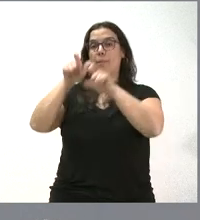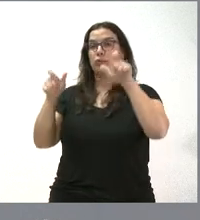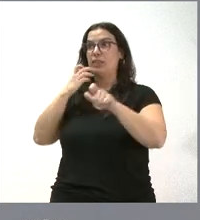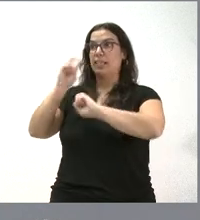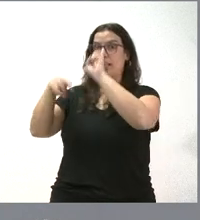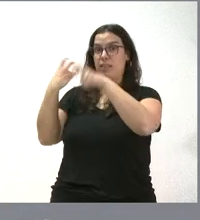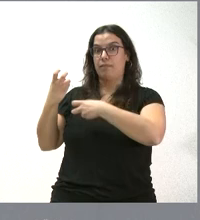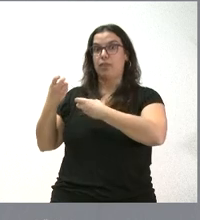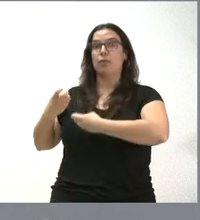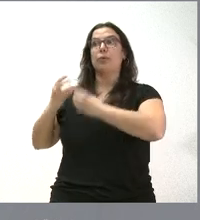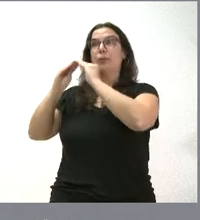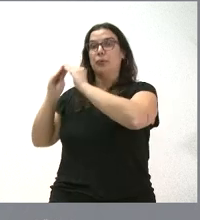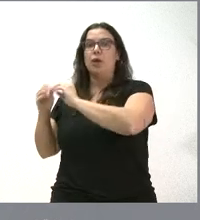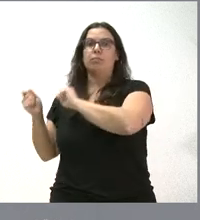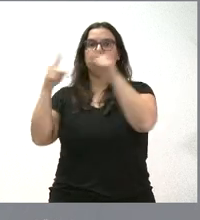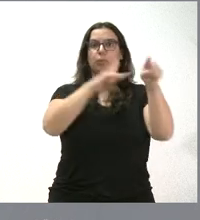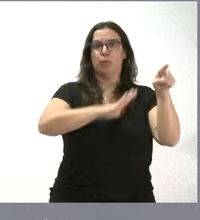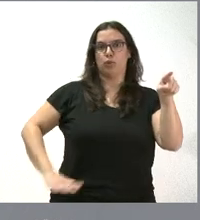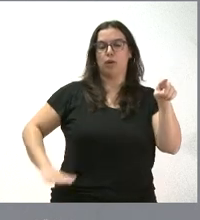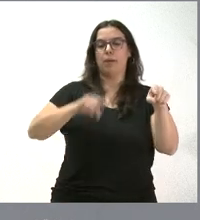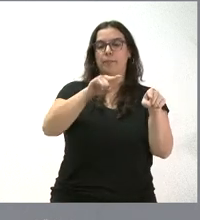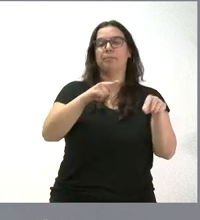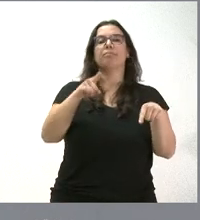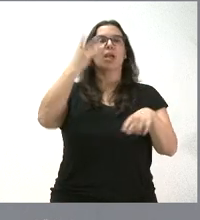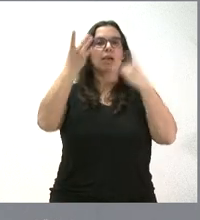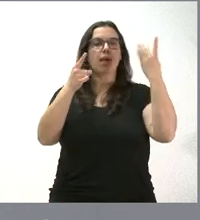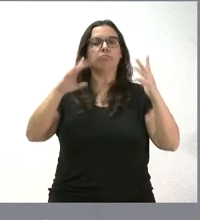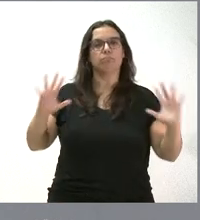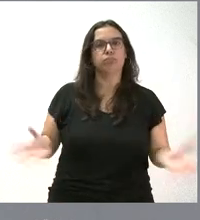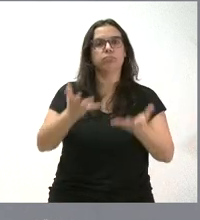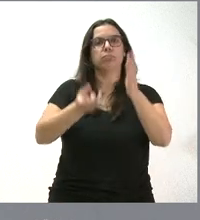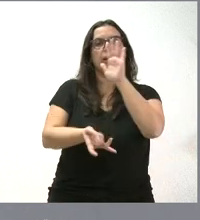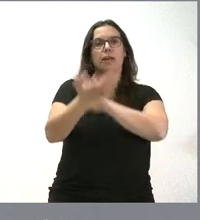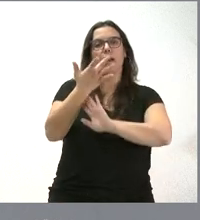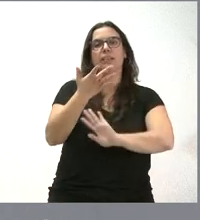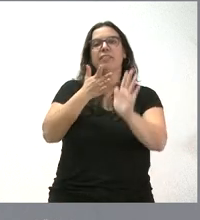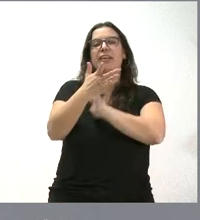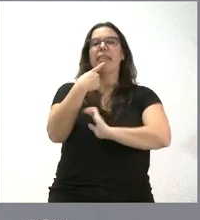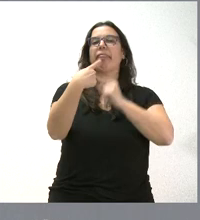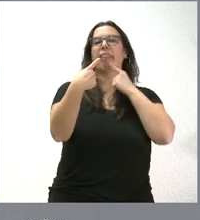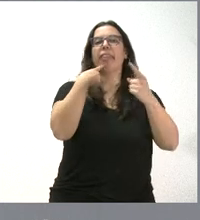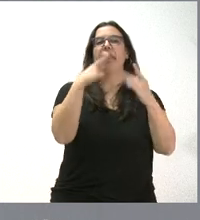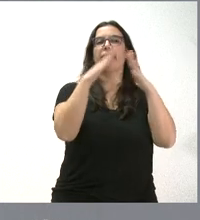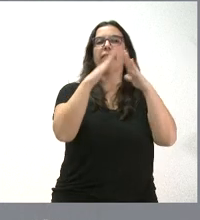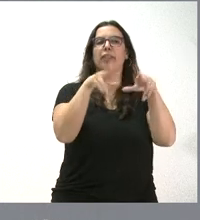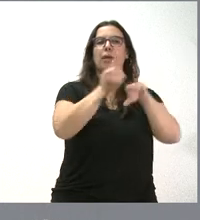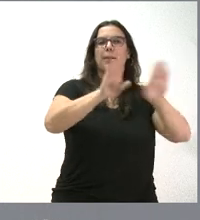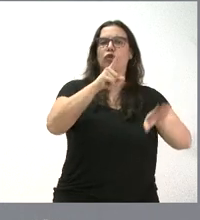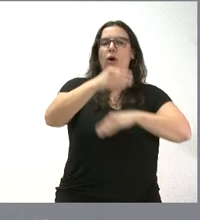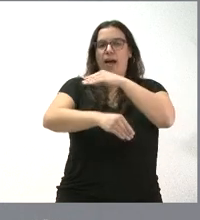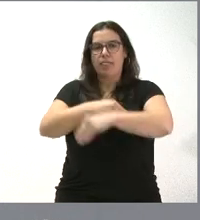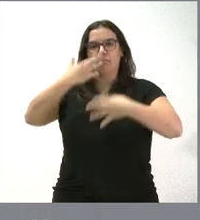rehabilitación de viviendas. Aquí, por tanto, se trata de iniciativas que se ponen en marcha. No se trata solo de hablar de la vivienda social, sino de